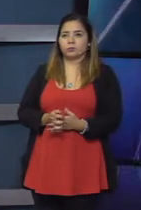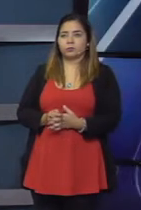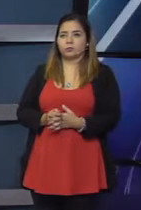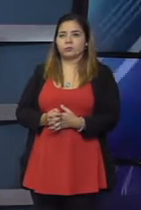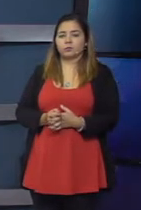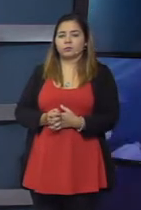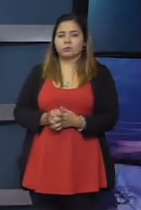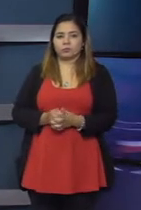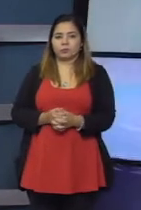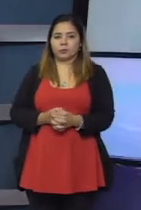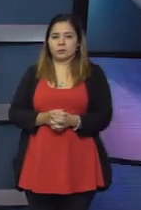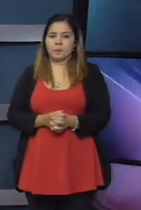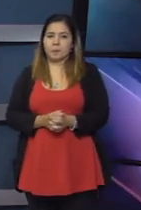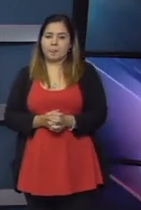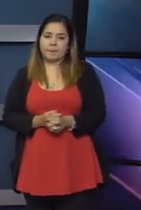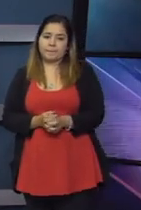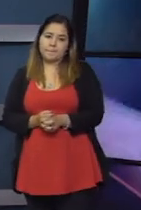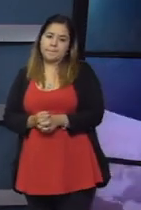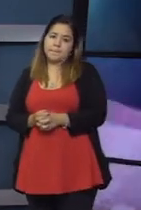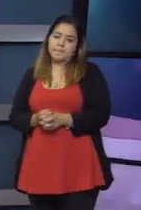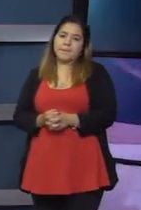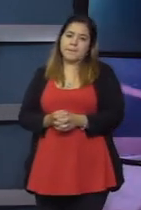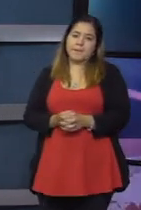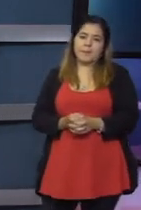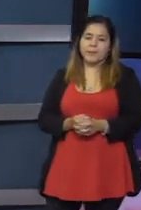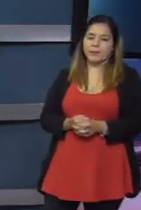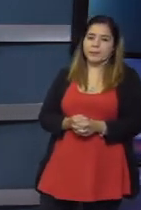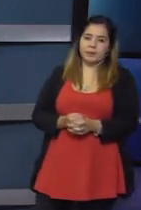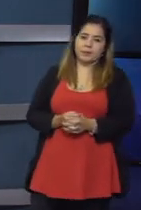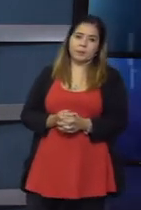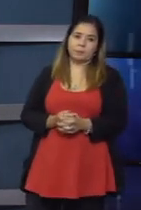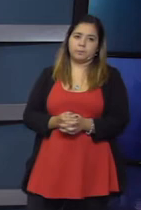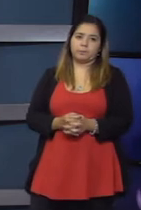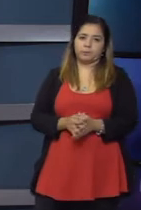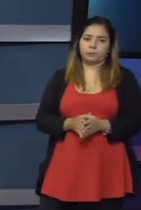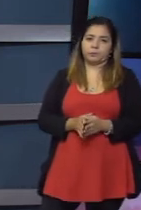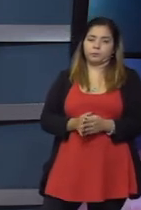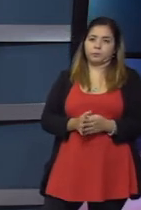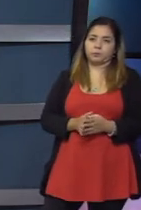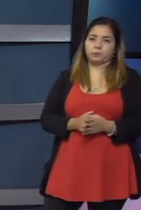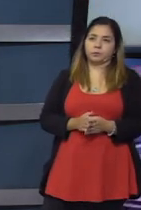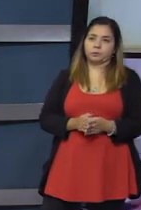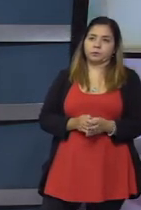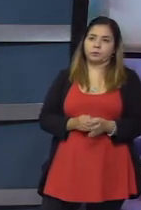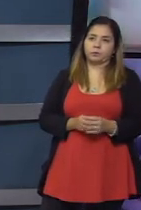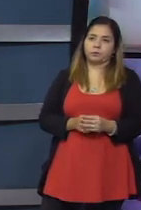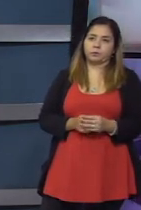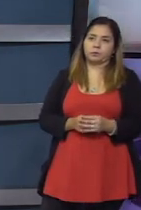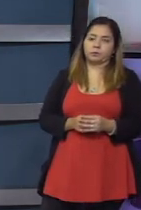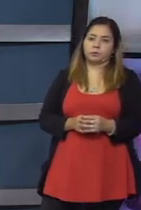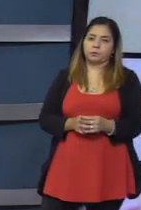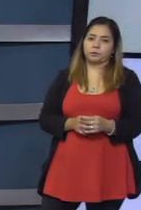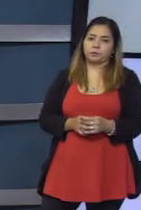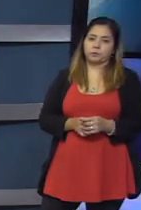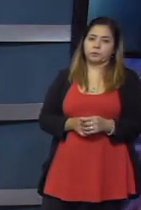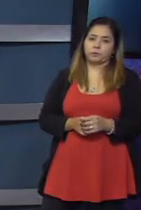Sí, así es, vos bien lo has dicho Jorge, la verdad que, bueno, nos hemos enterado tomado todo público a través de los distintos